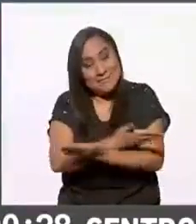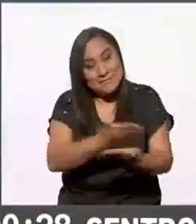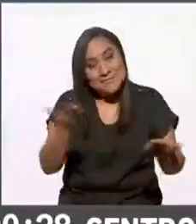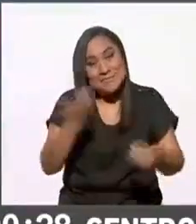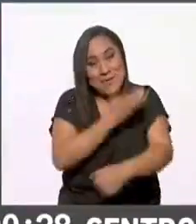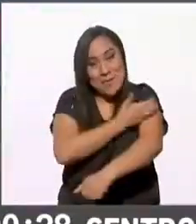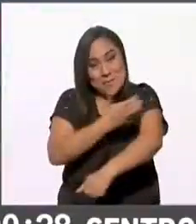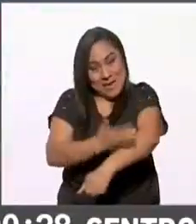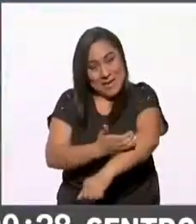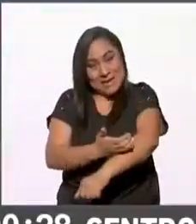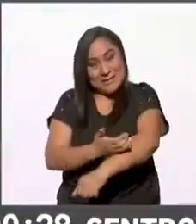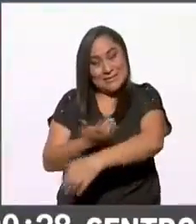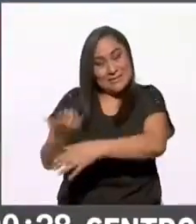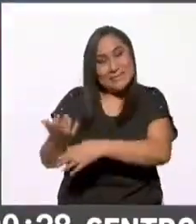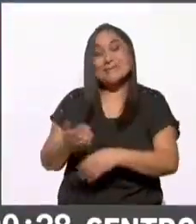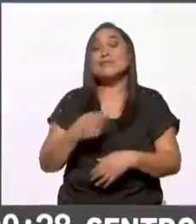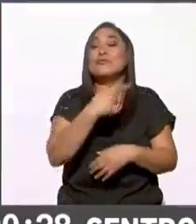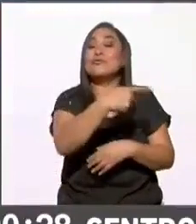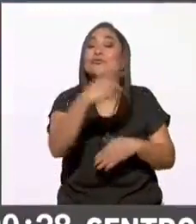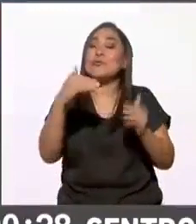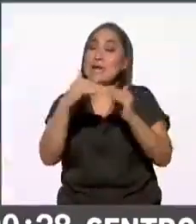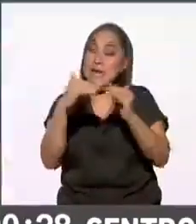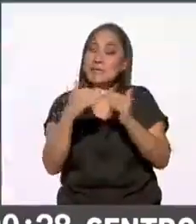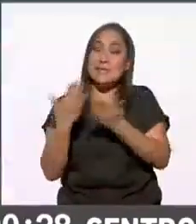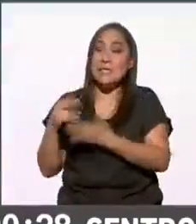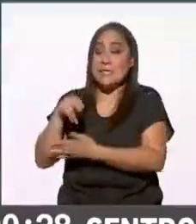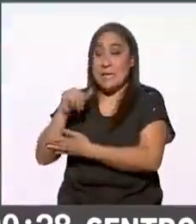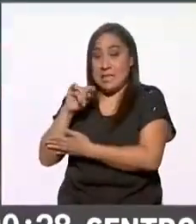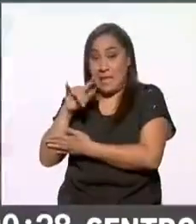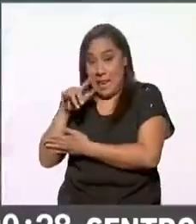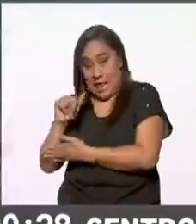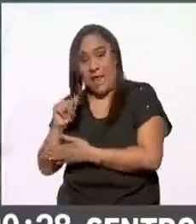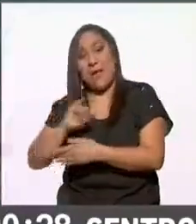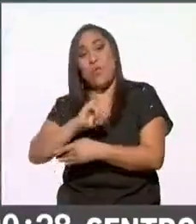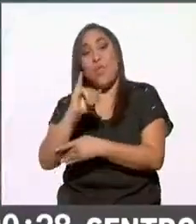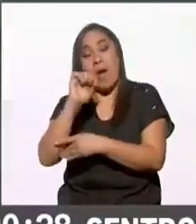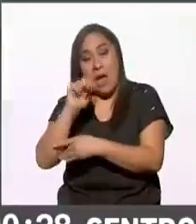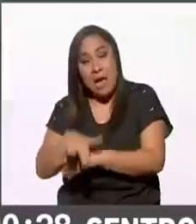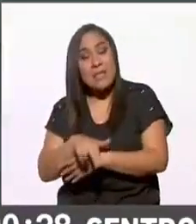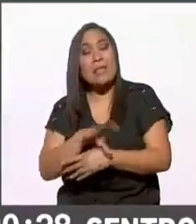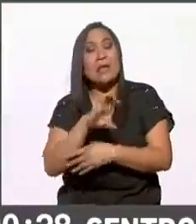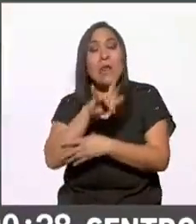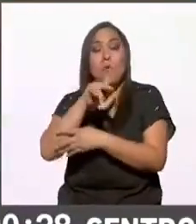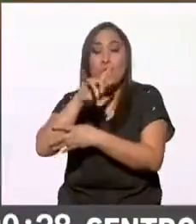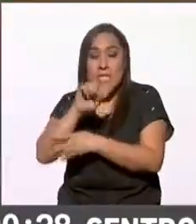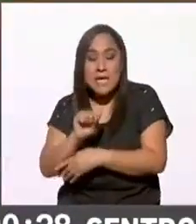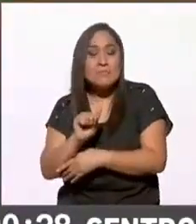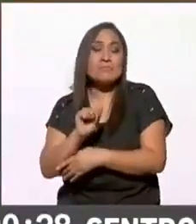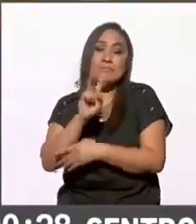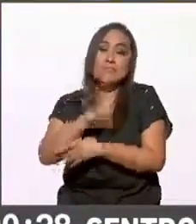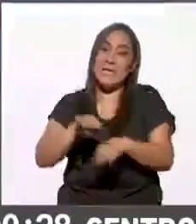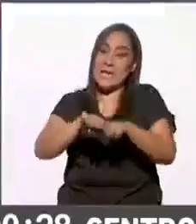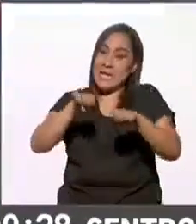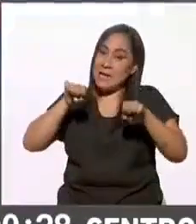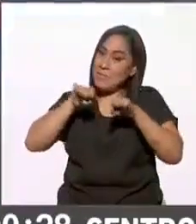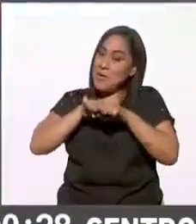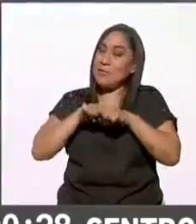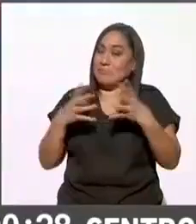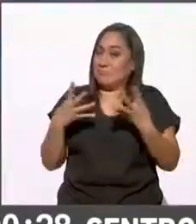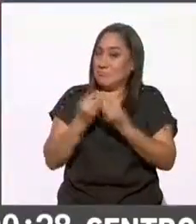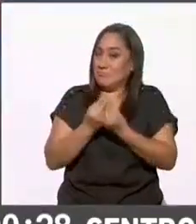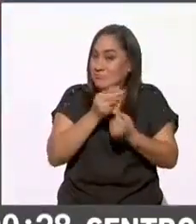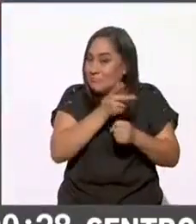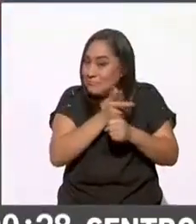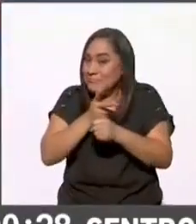nos acompañaron en casa también Natalia muchas gracias Juan Claudia a todo el equipo de producción también un